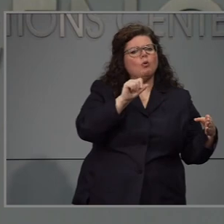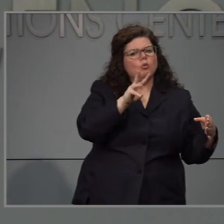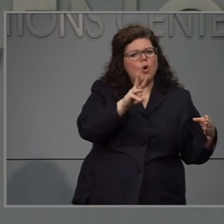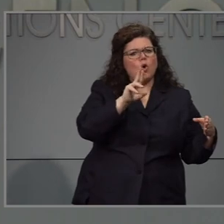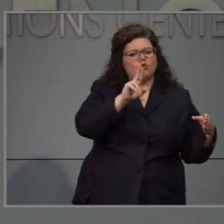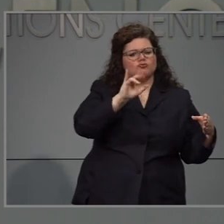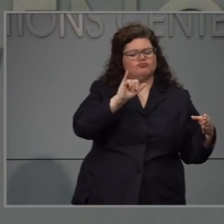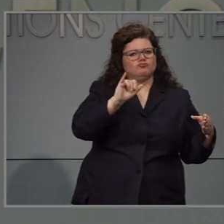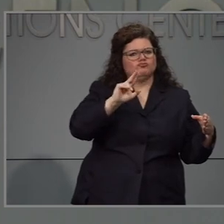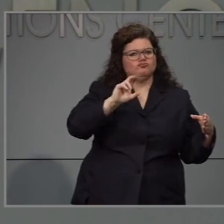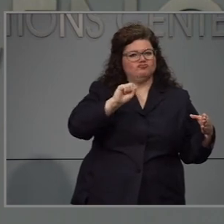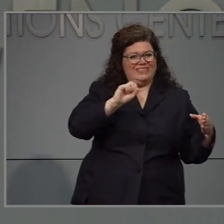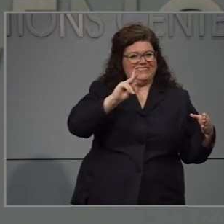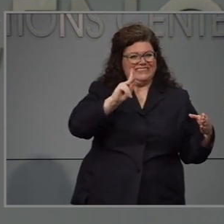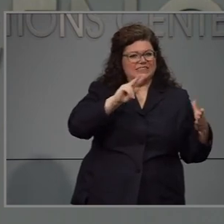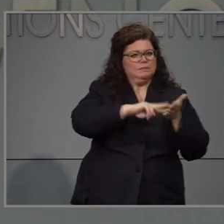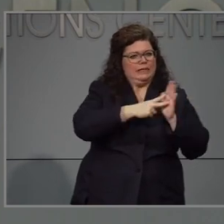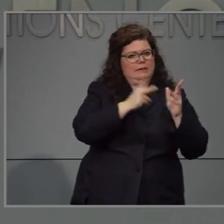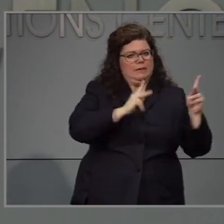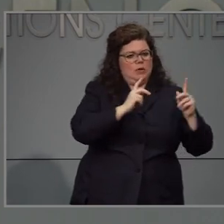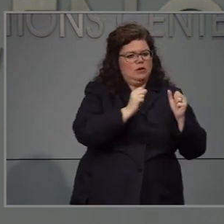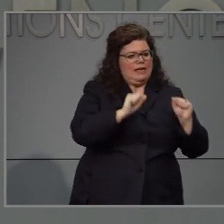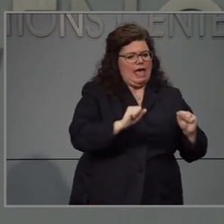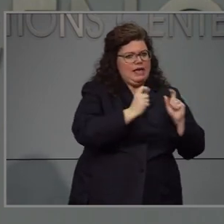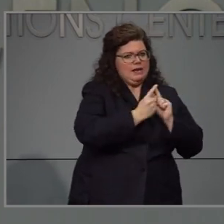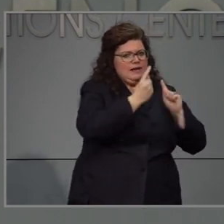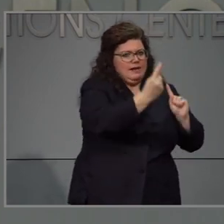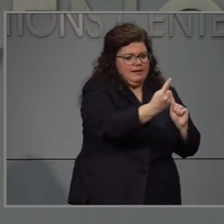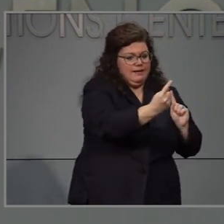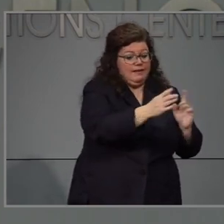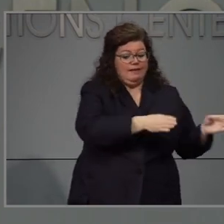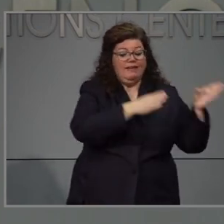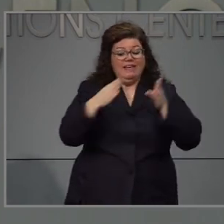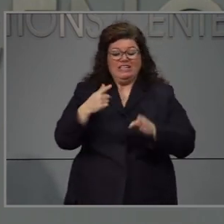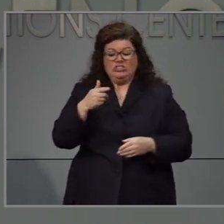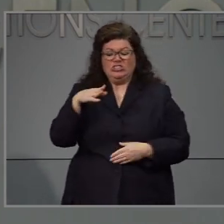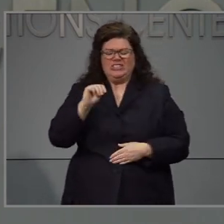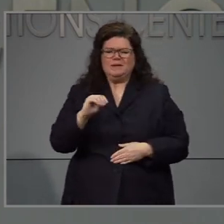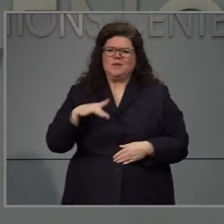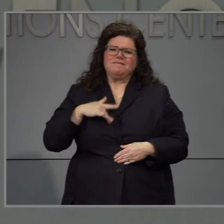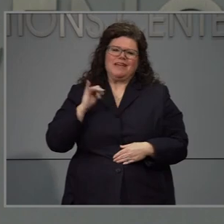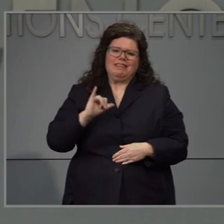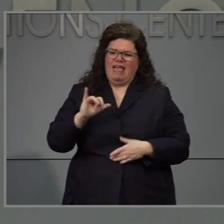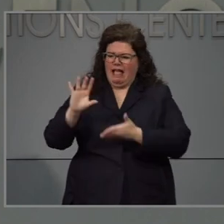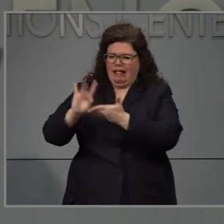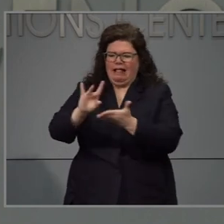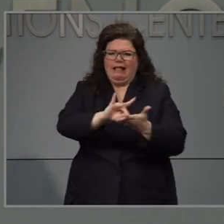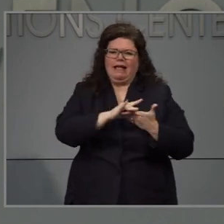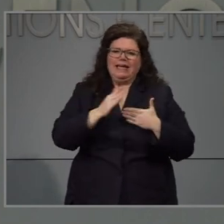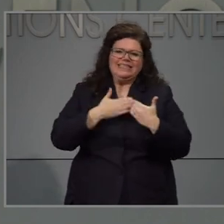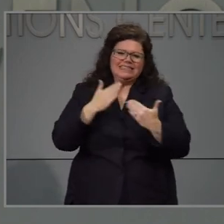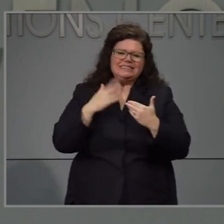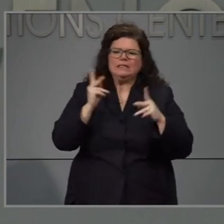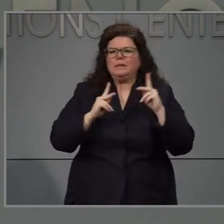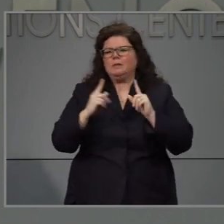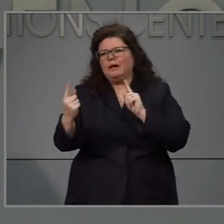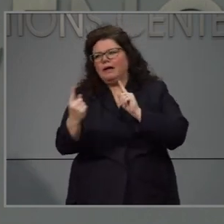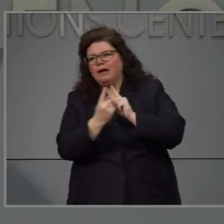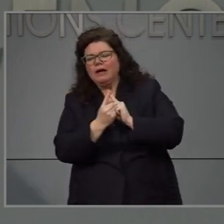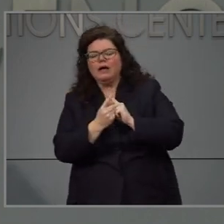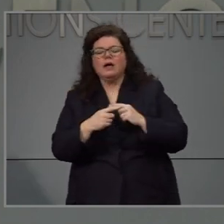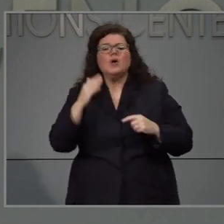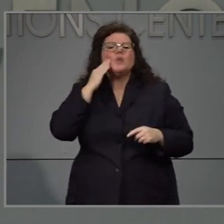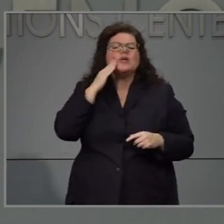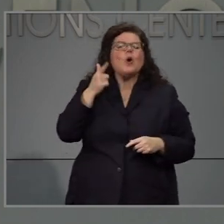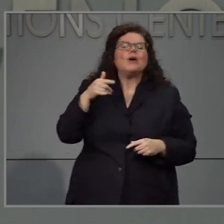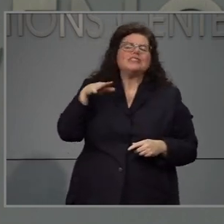incluso en los últimos días. Les diría a las personas una sensación de una idea de. La comparación